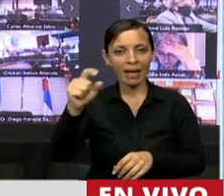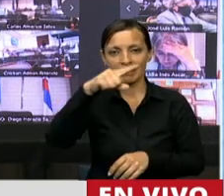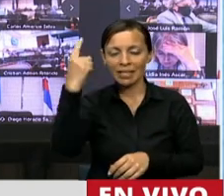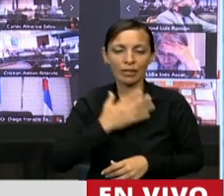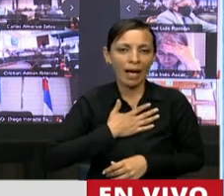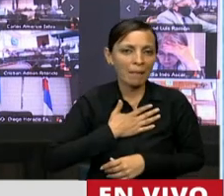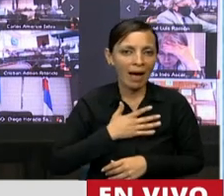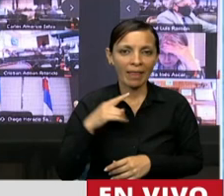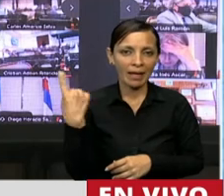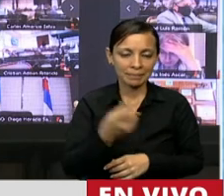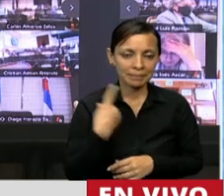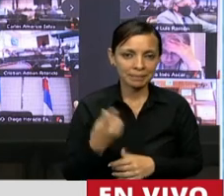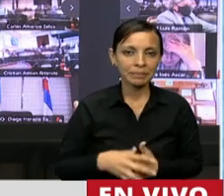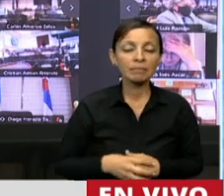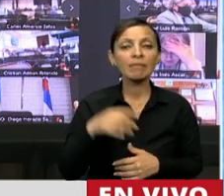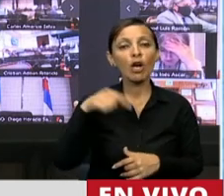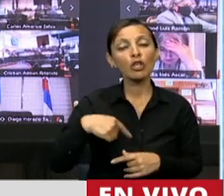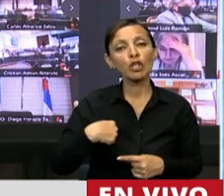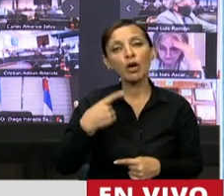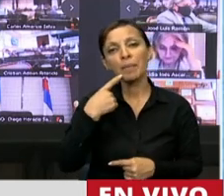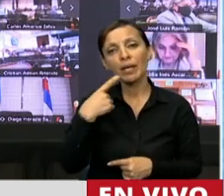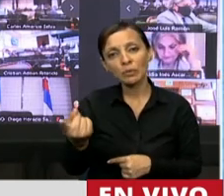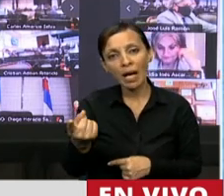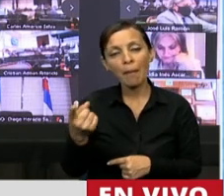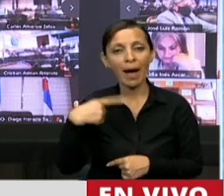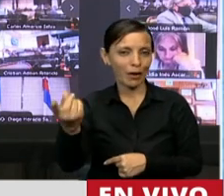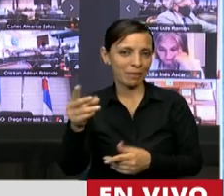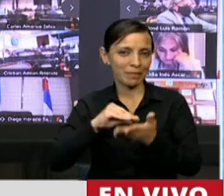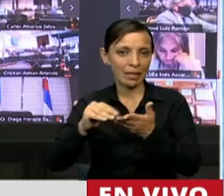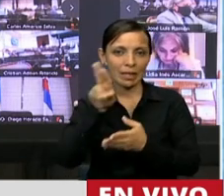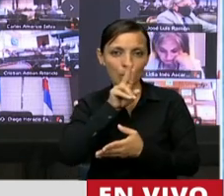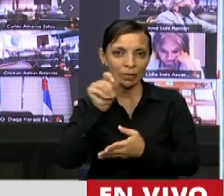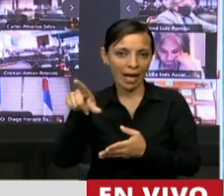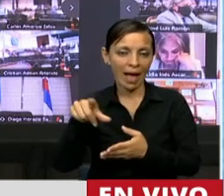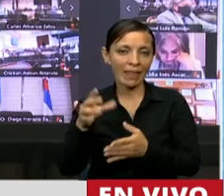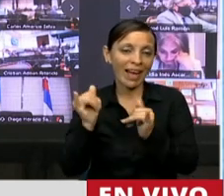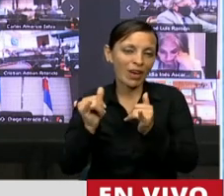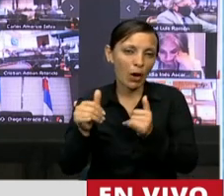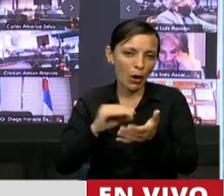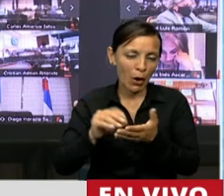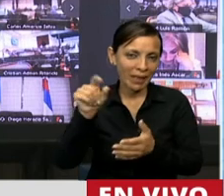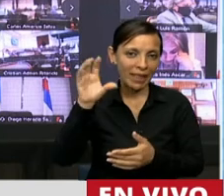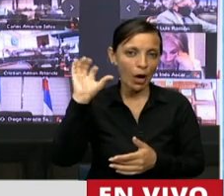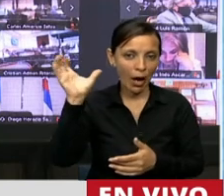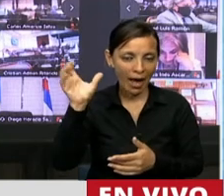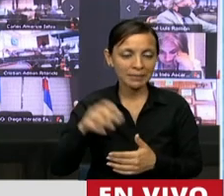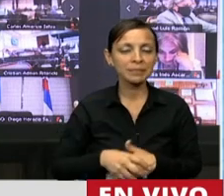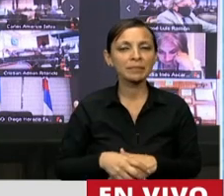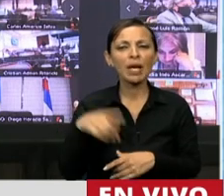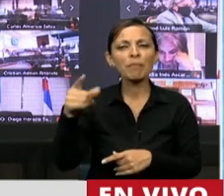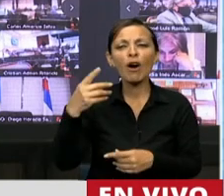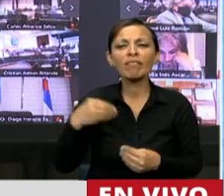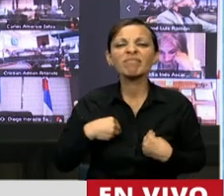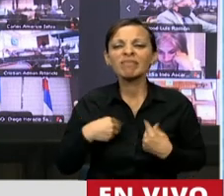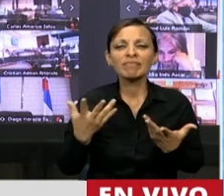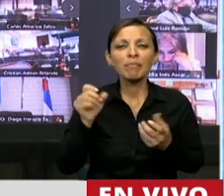amada que tenemos Hoy le preguntaba a una diputada provincial, a una joven legisladora de Orán que era para ella Orán